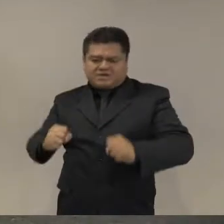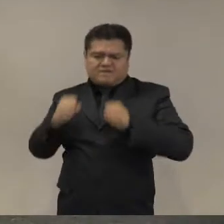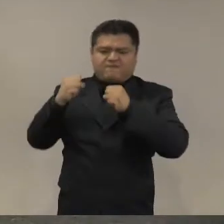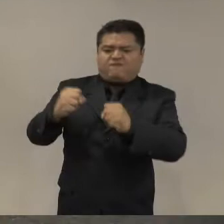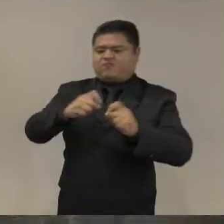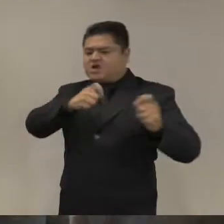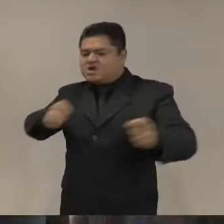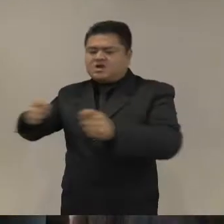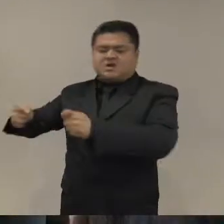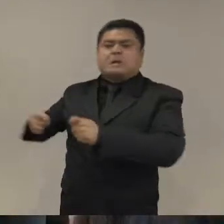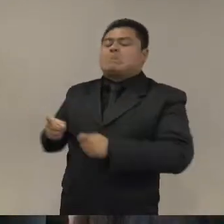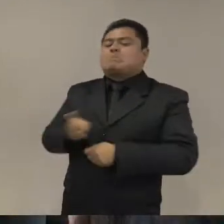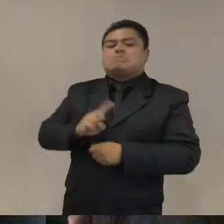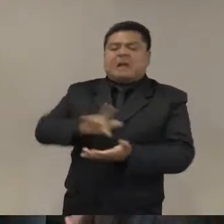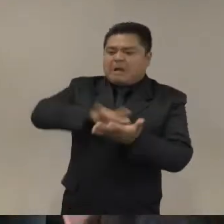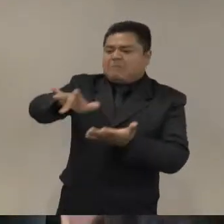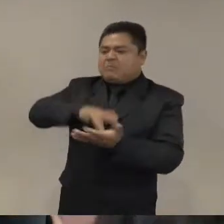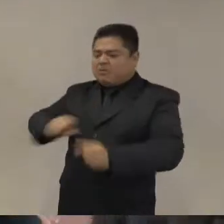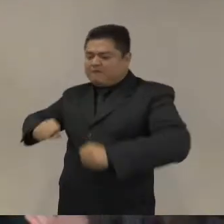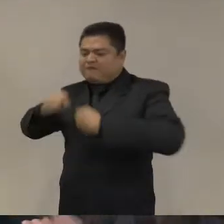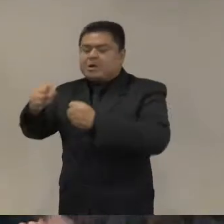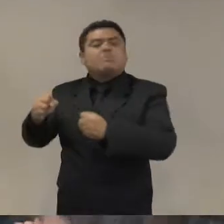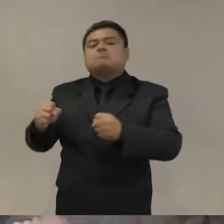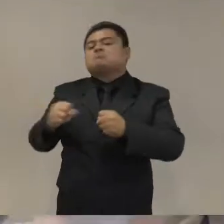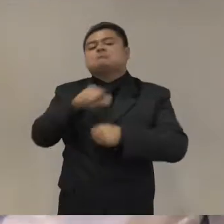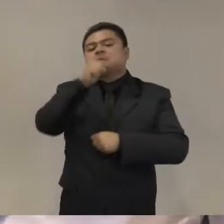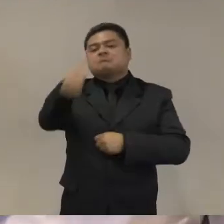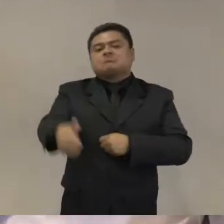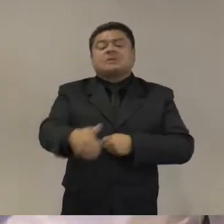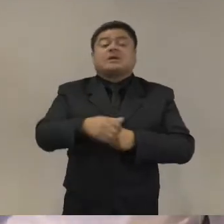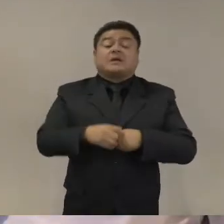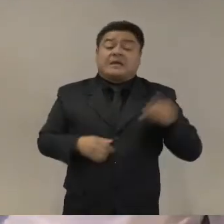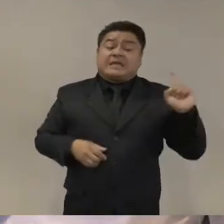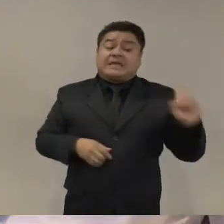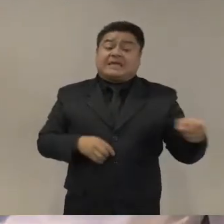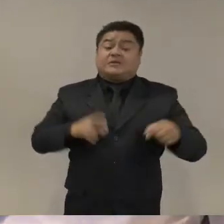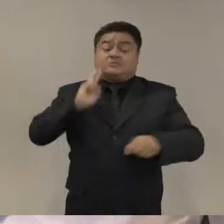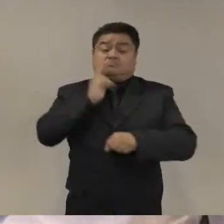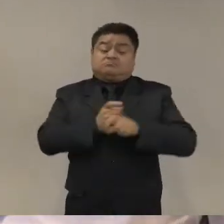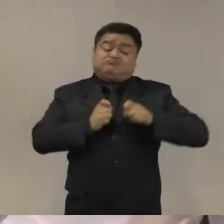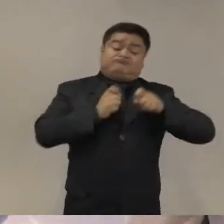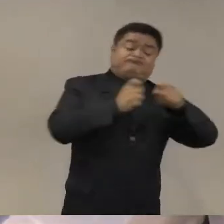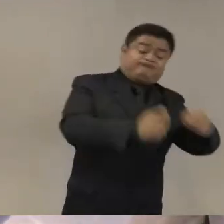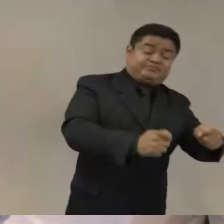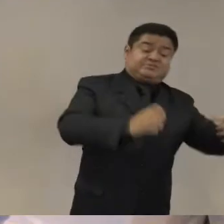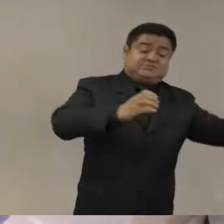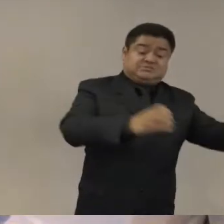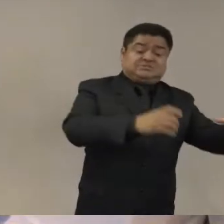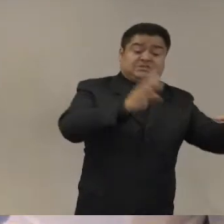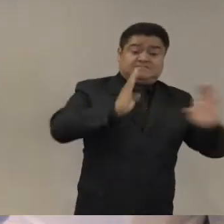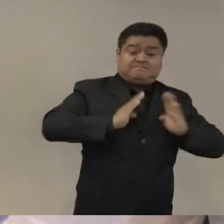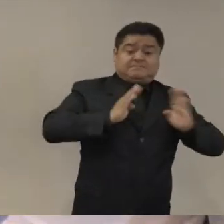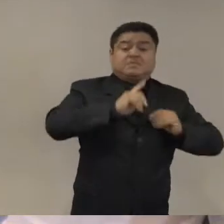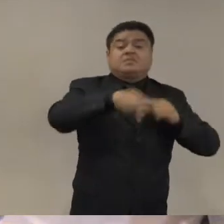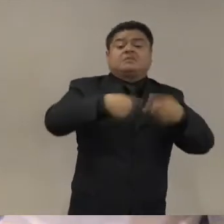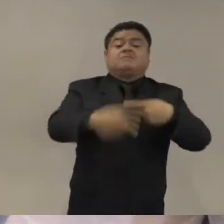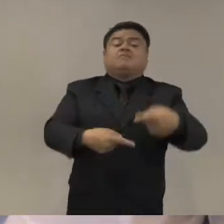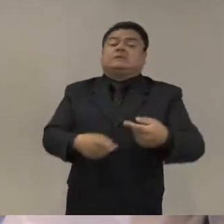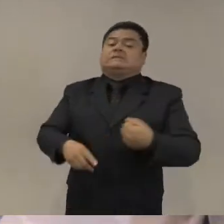derechos humanos entonces yo cerraría ahí y creo que tenemos tiempo para unas preguntas no sé quién quien quiera empezar